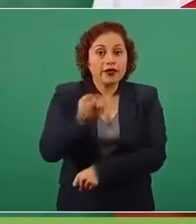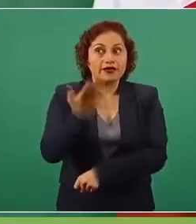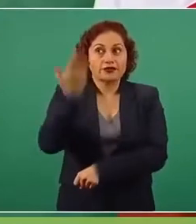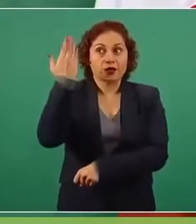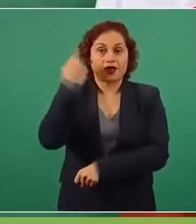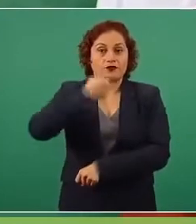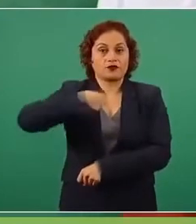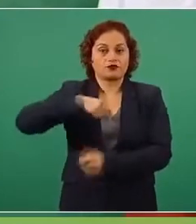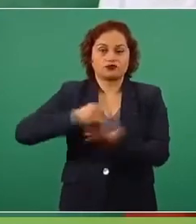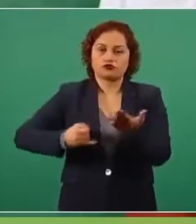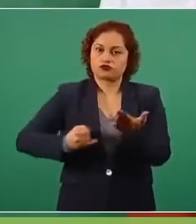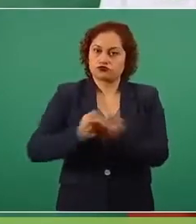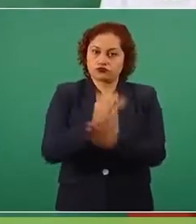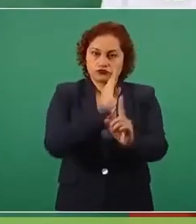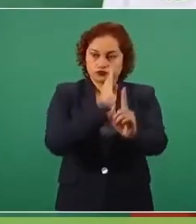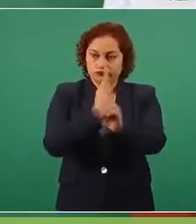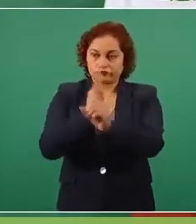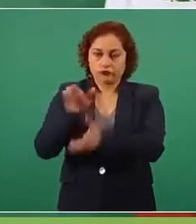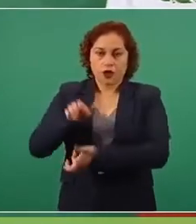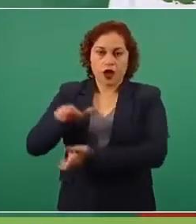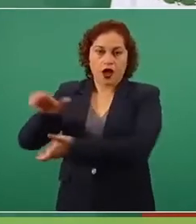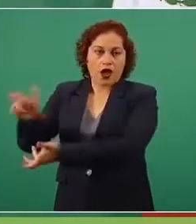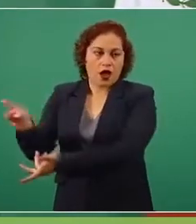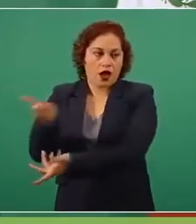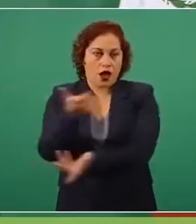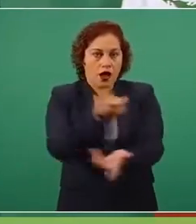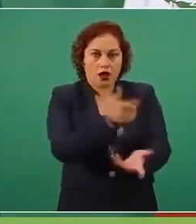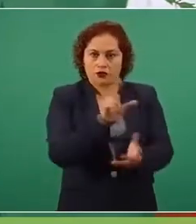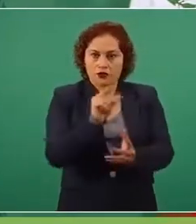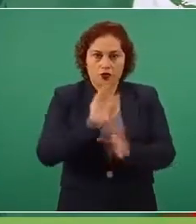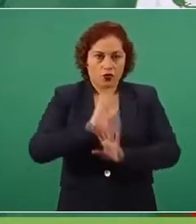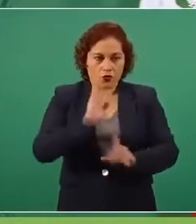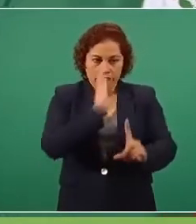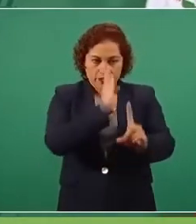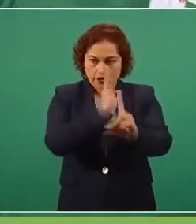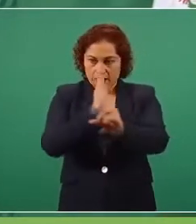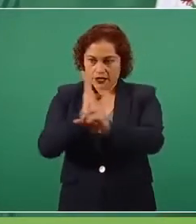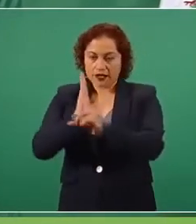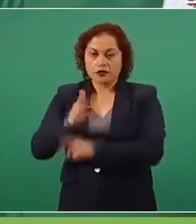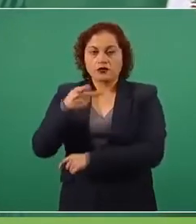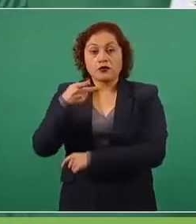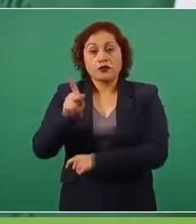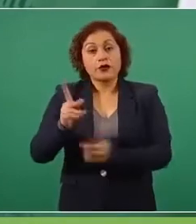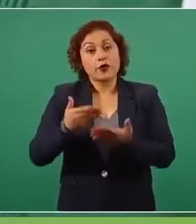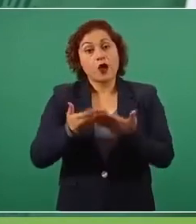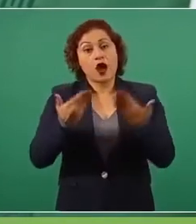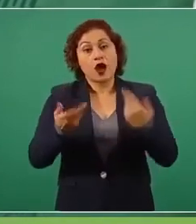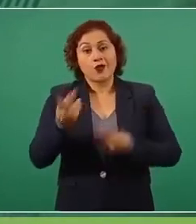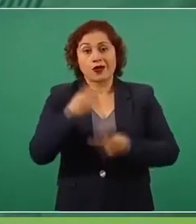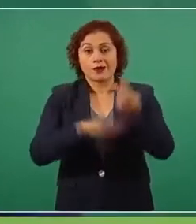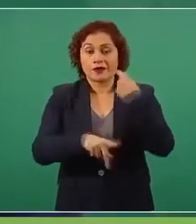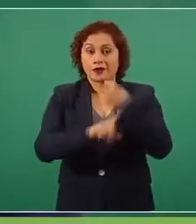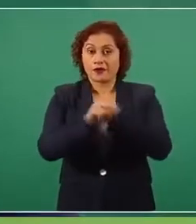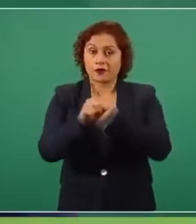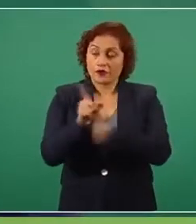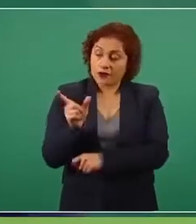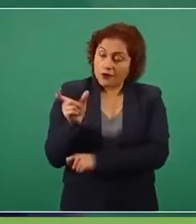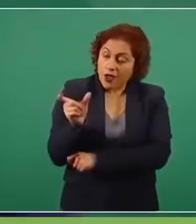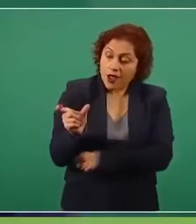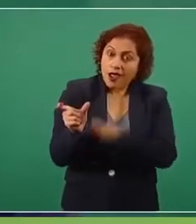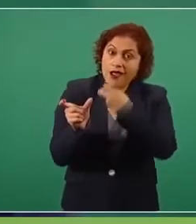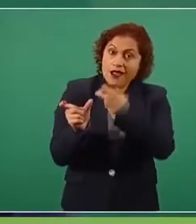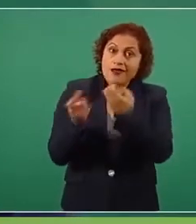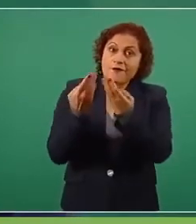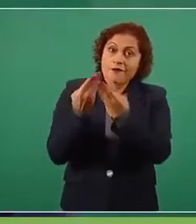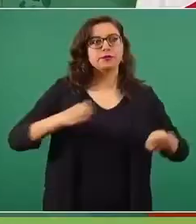Sin embargo, no deja de haber problemas por la clonación de tarjetas, pero hay que seguirlo